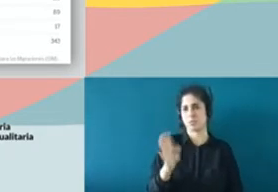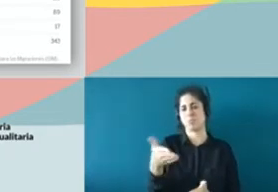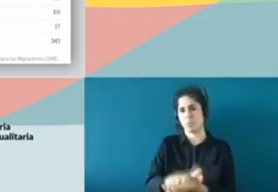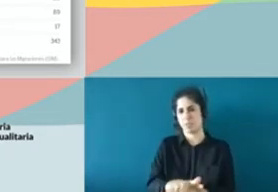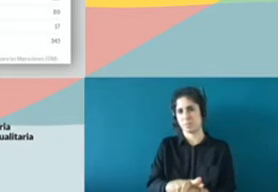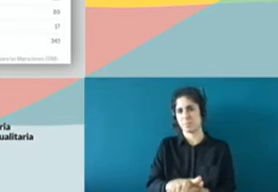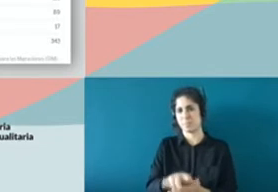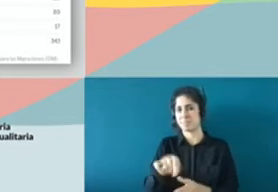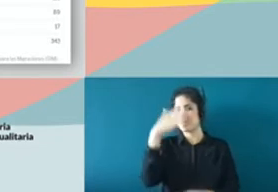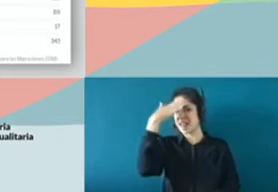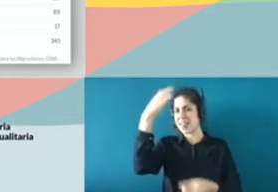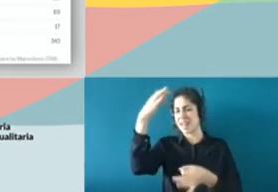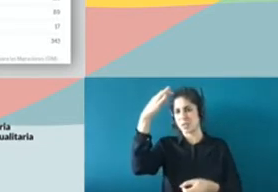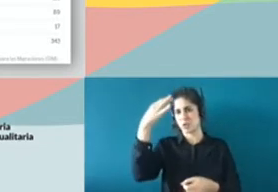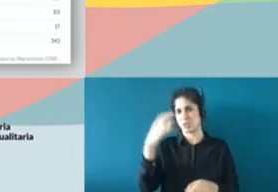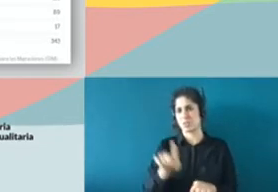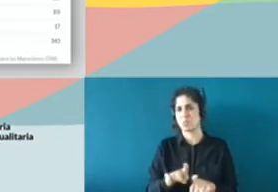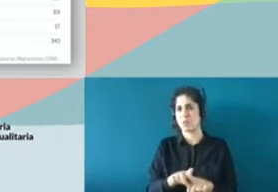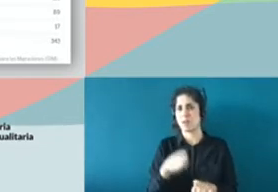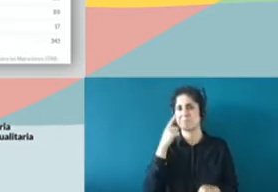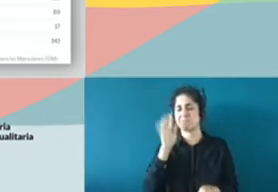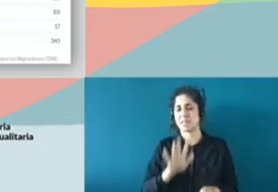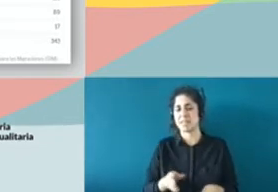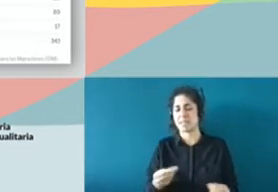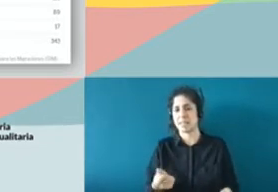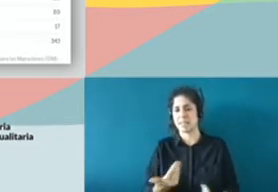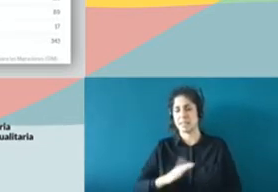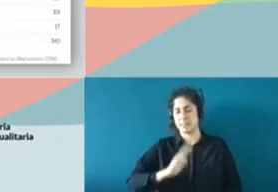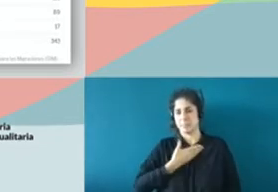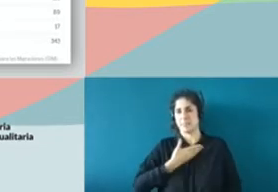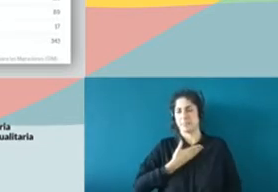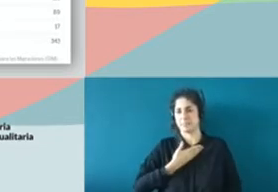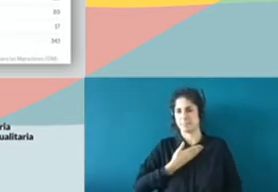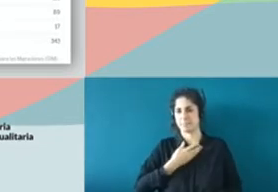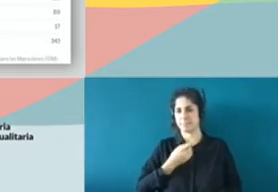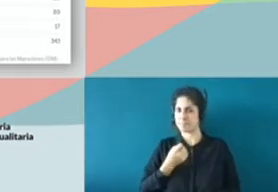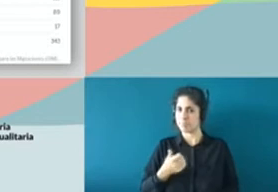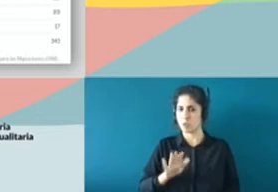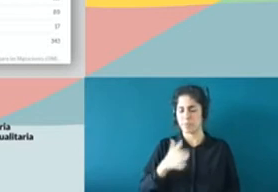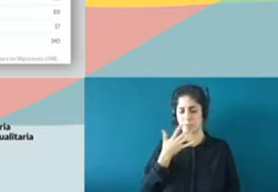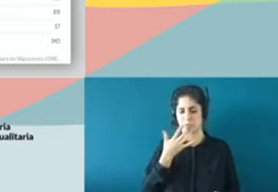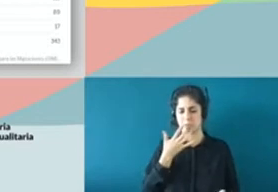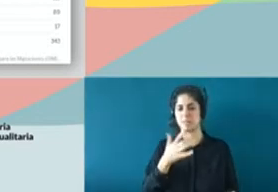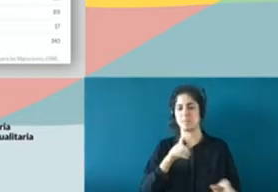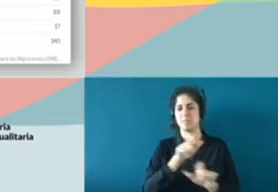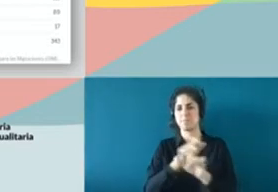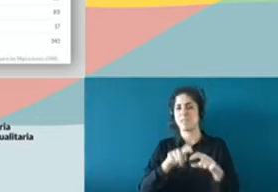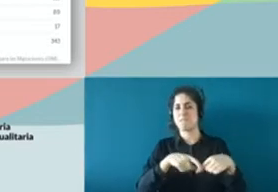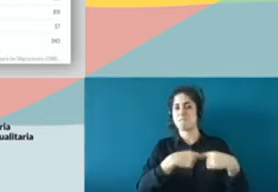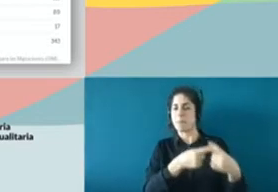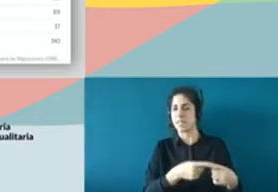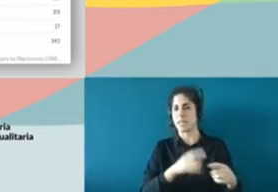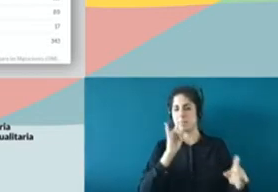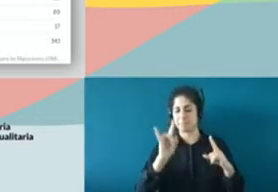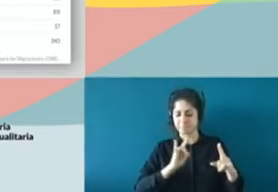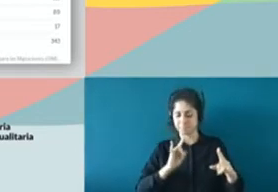pues, no llega a ser tan duro, pero cuando te contactan las familias a preguntarte por un familiar